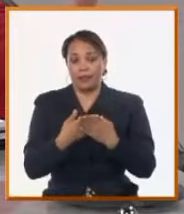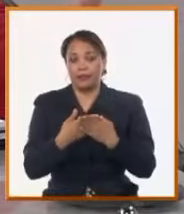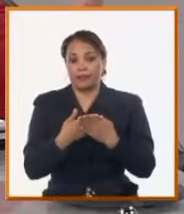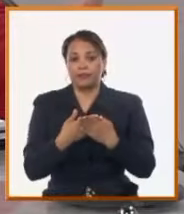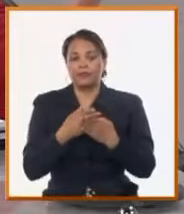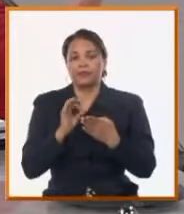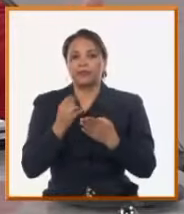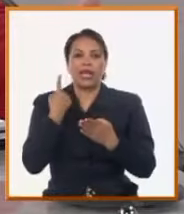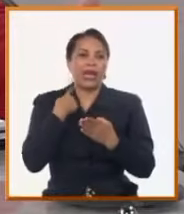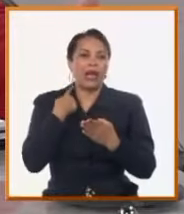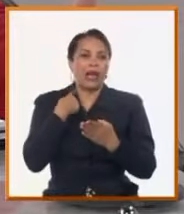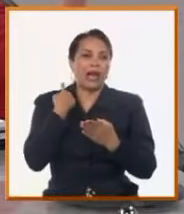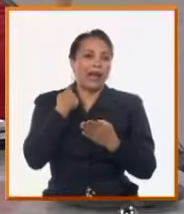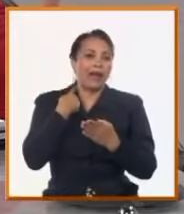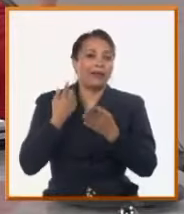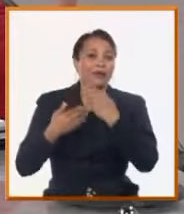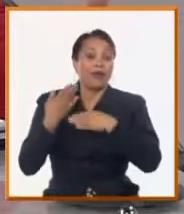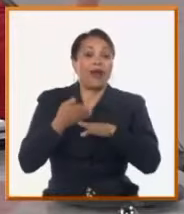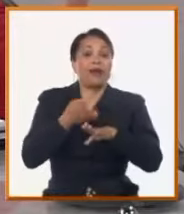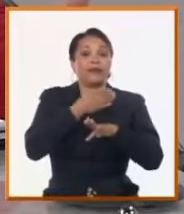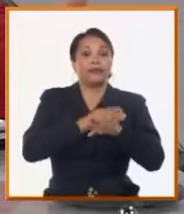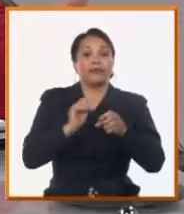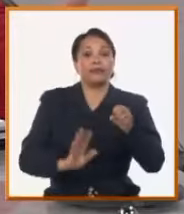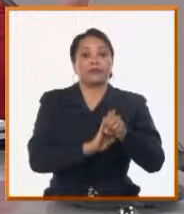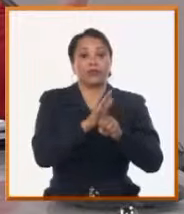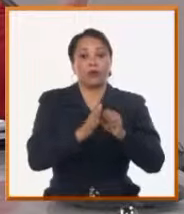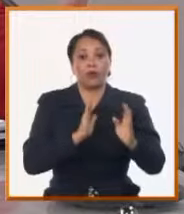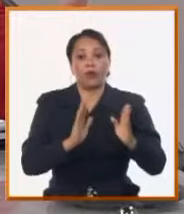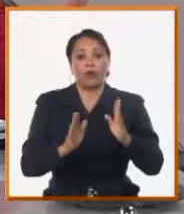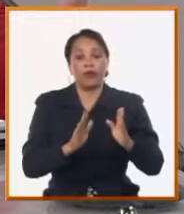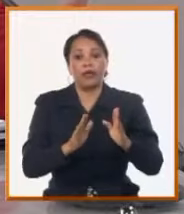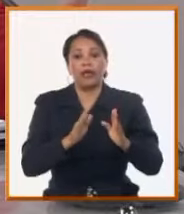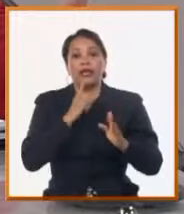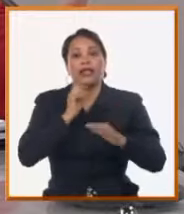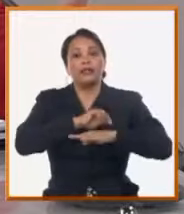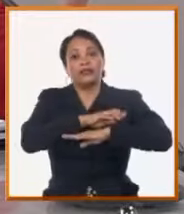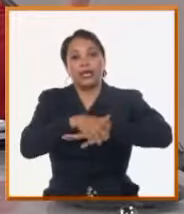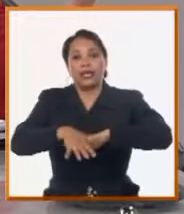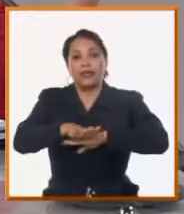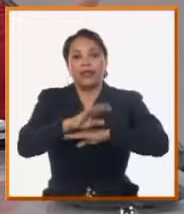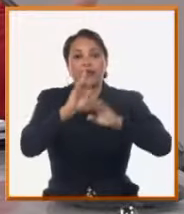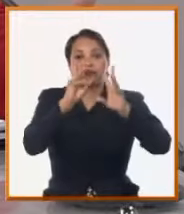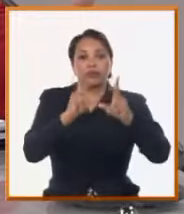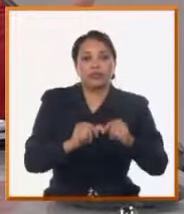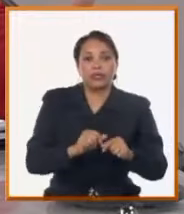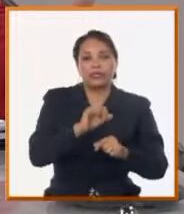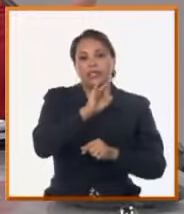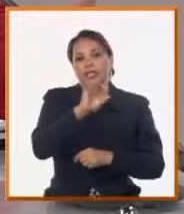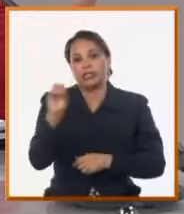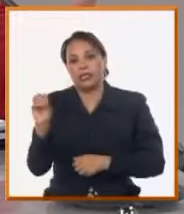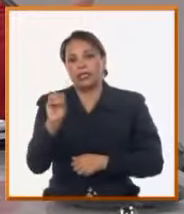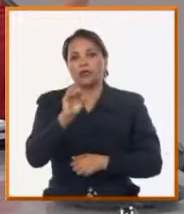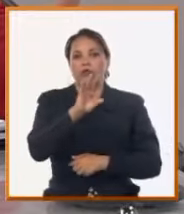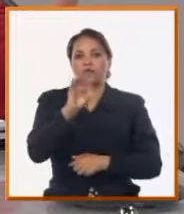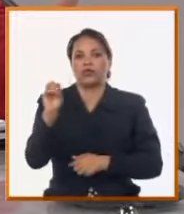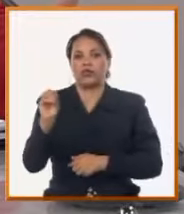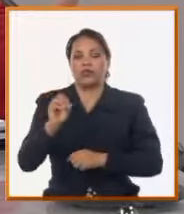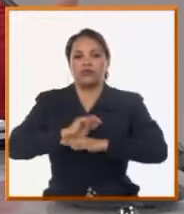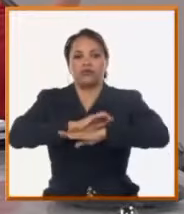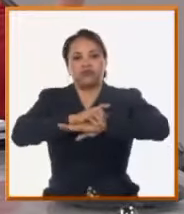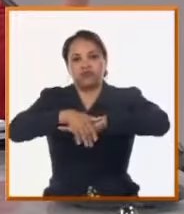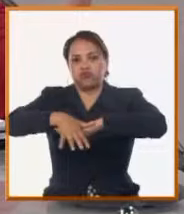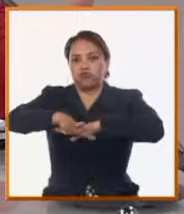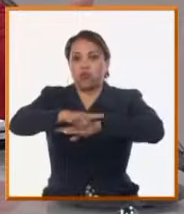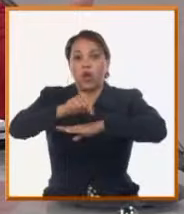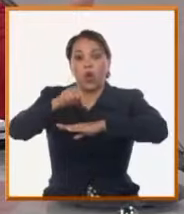en años antes incluso de la COVID, el promedio de salideros en la capital oscilaba entre 700 y 800 salideros. Hoy estamos